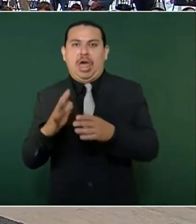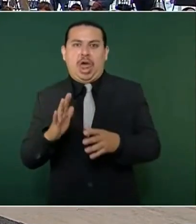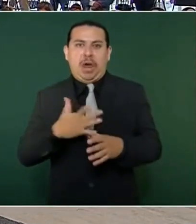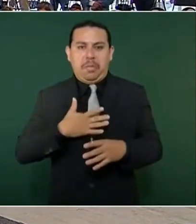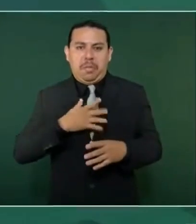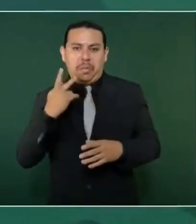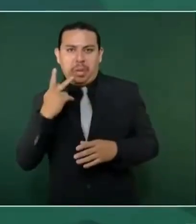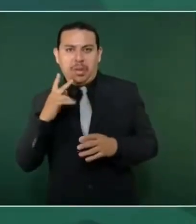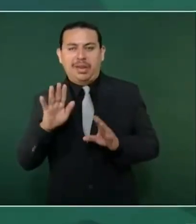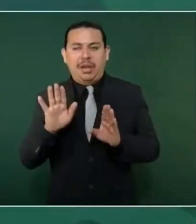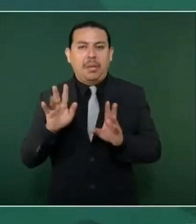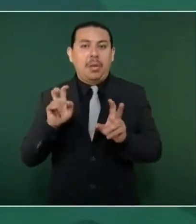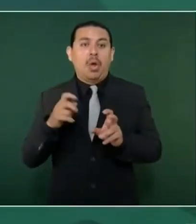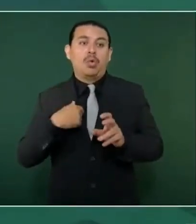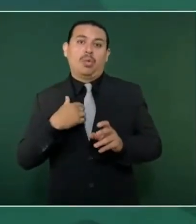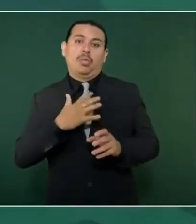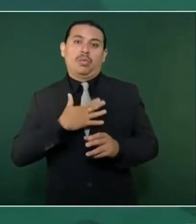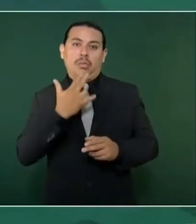entre comillas.